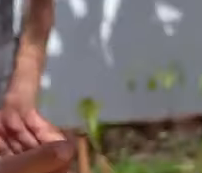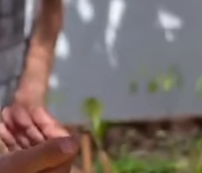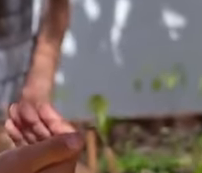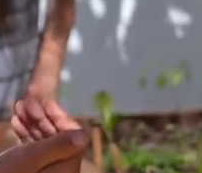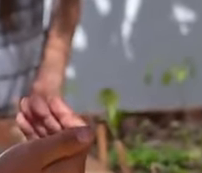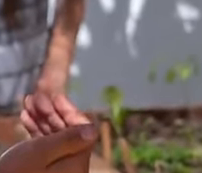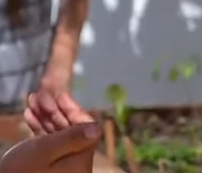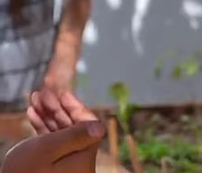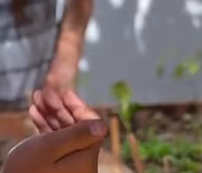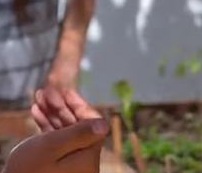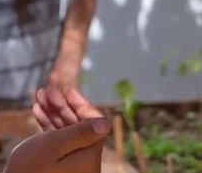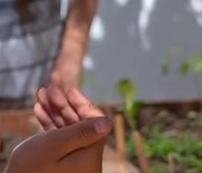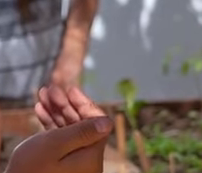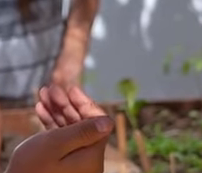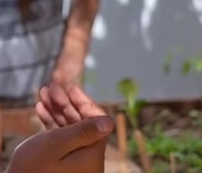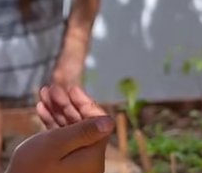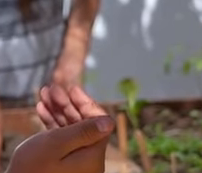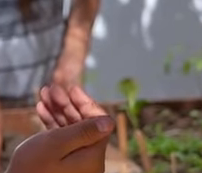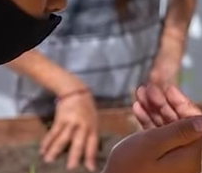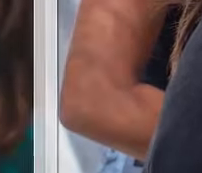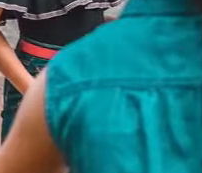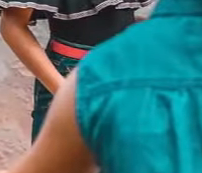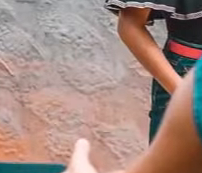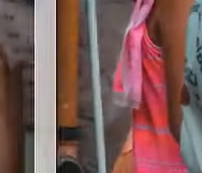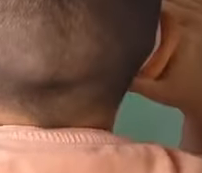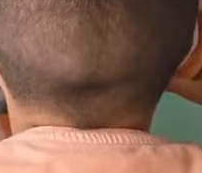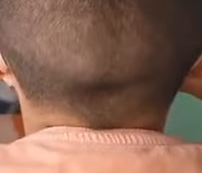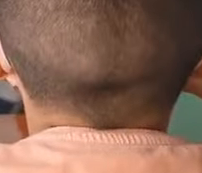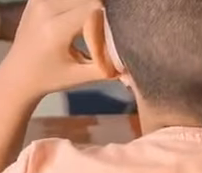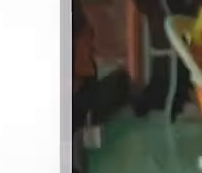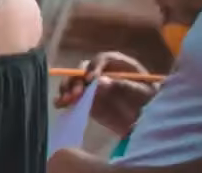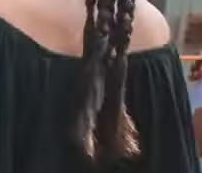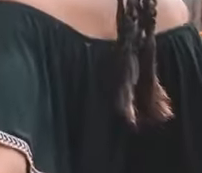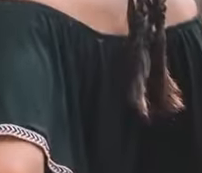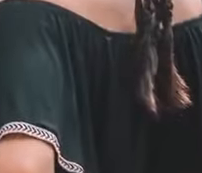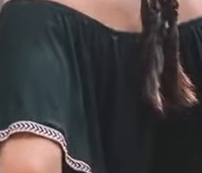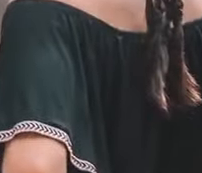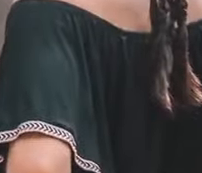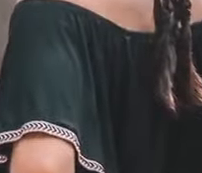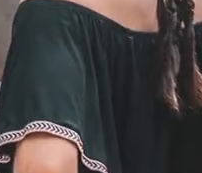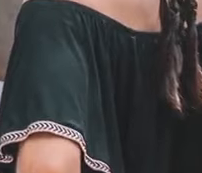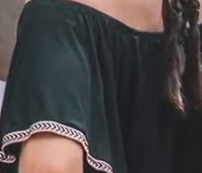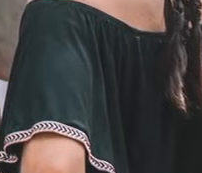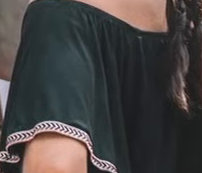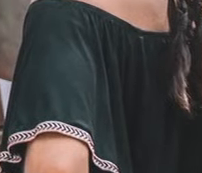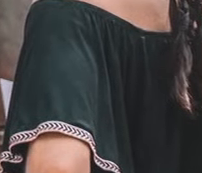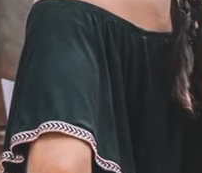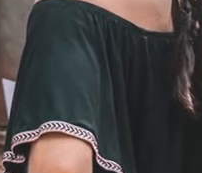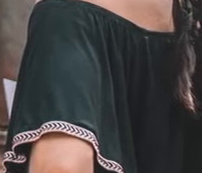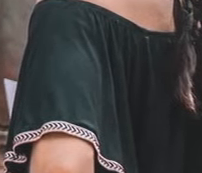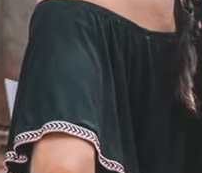viaje más seguro para sus vidas al formar parte de la familia de World Vision Costa Rica estás transformando la vida de más de 800 mil